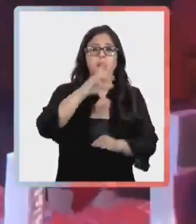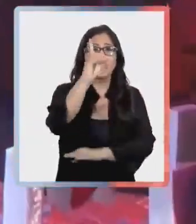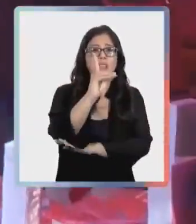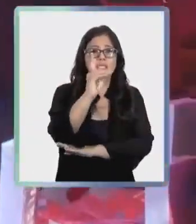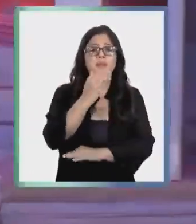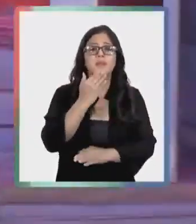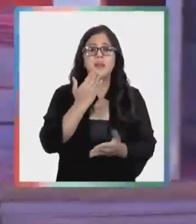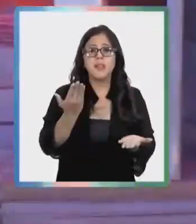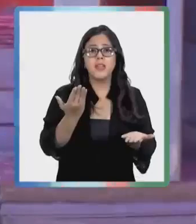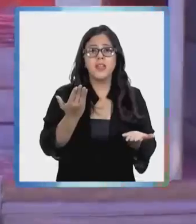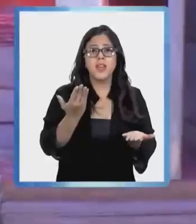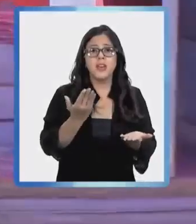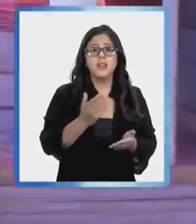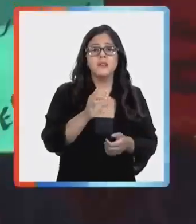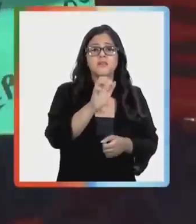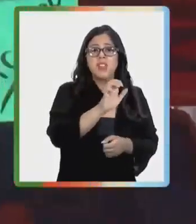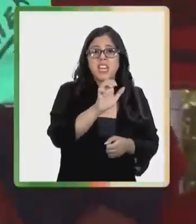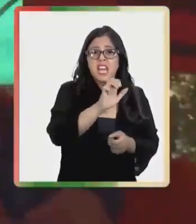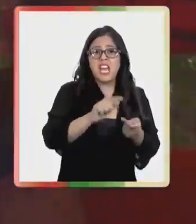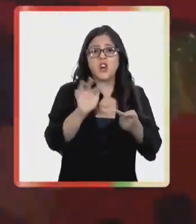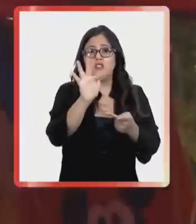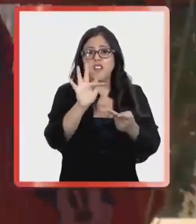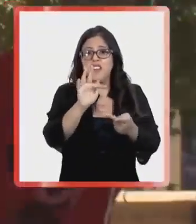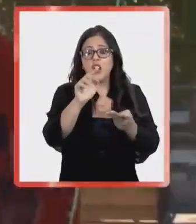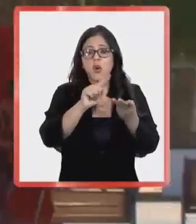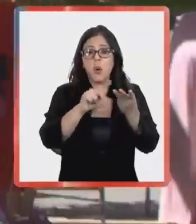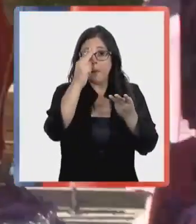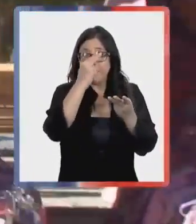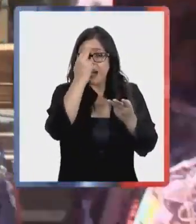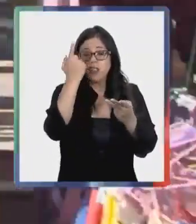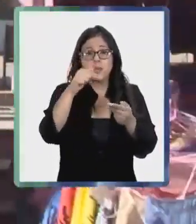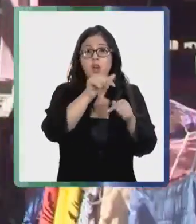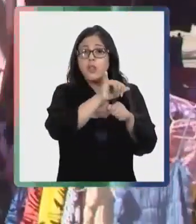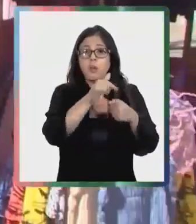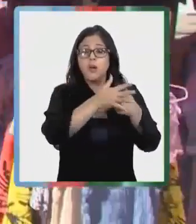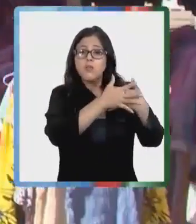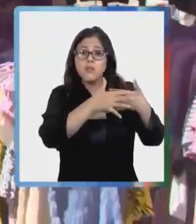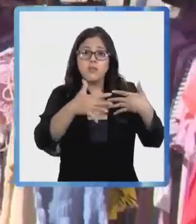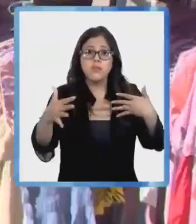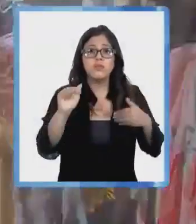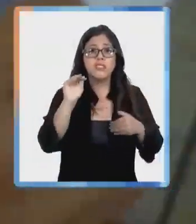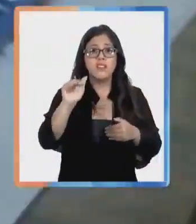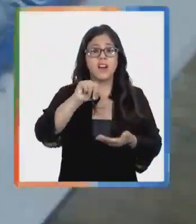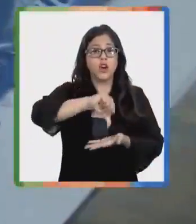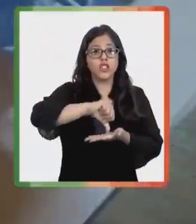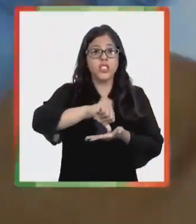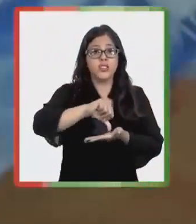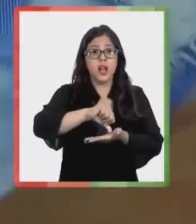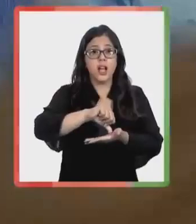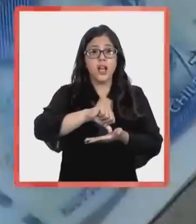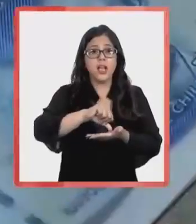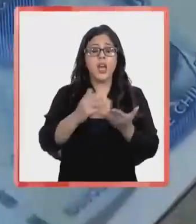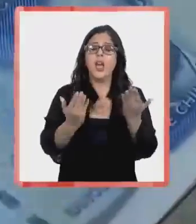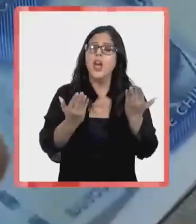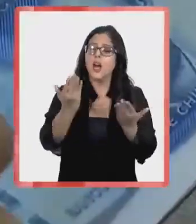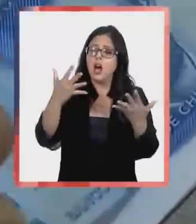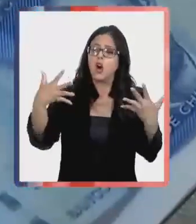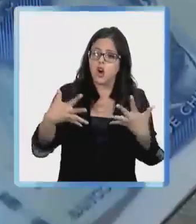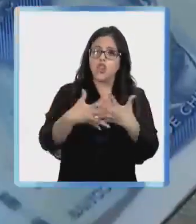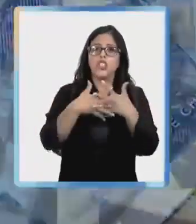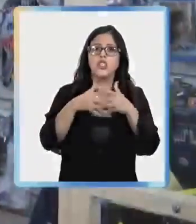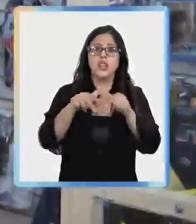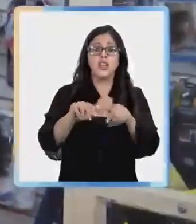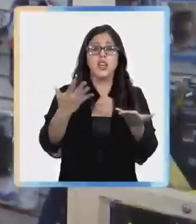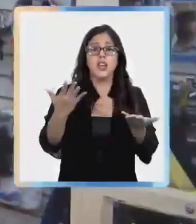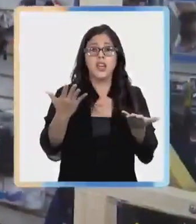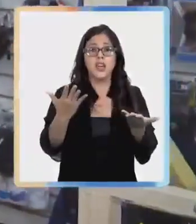probablemente en diciembre, algunos meses del primer trimestre, pero ya a partir de ahí, por lo menos las proyecciones del Banco Central, que son muy coincidentes con